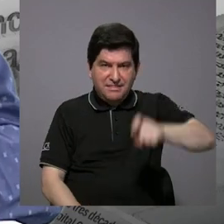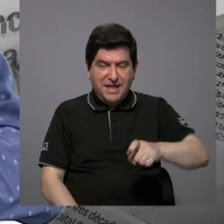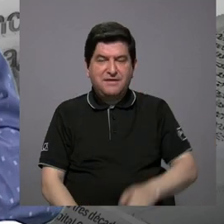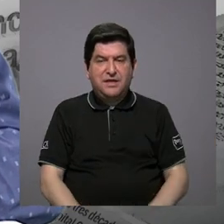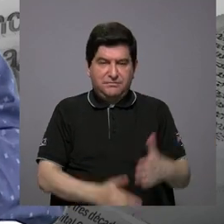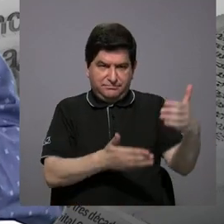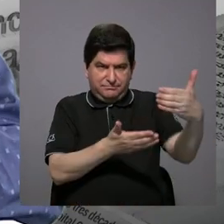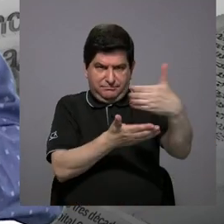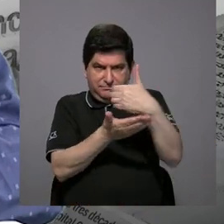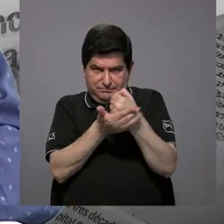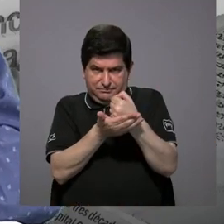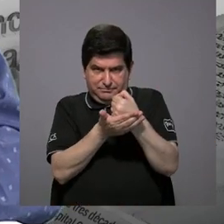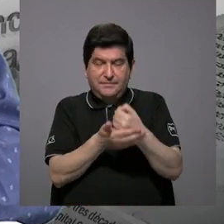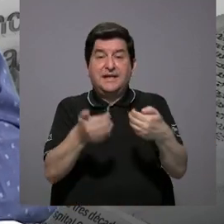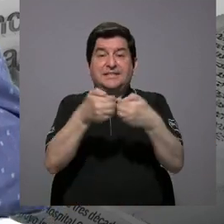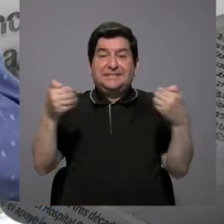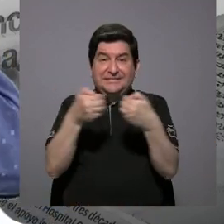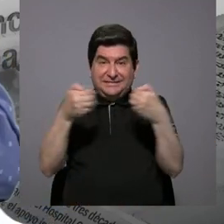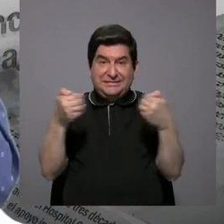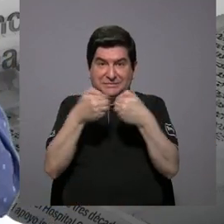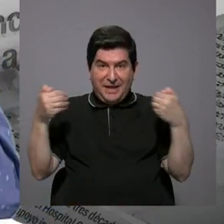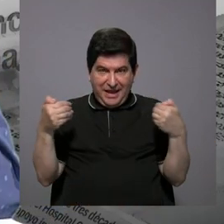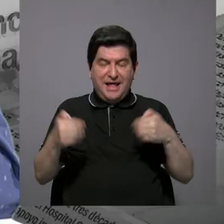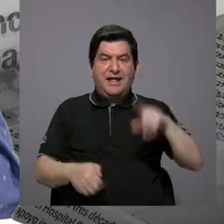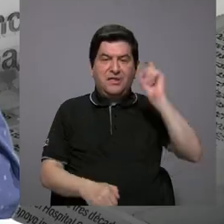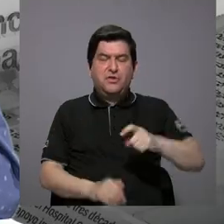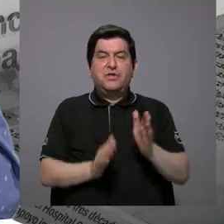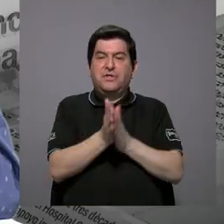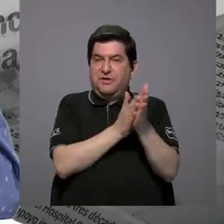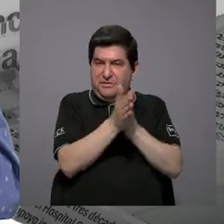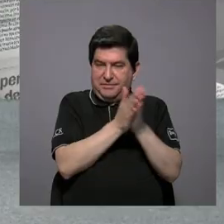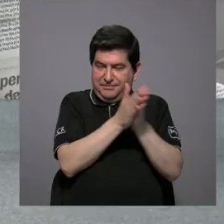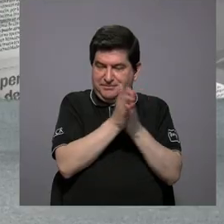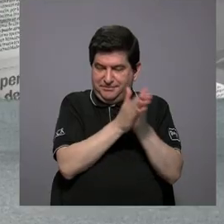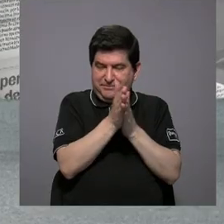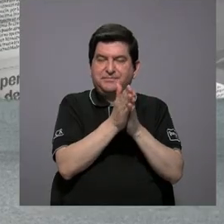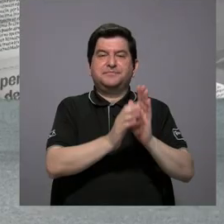colectar por separado y se les debe aprovechar.